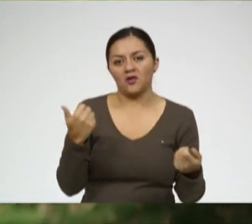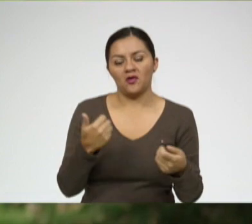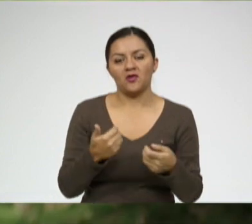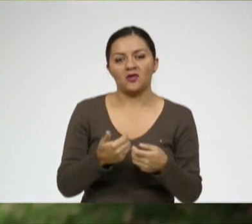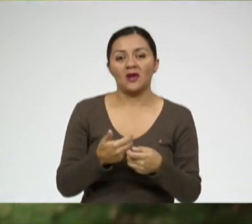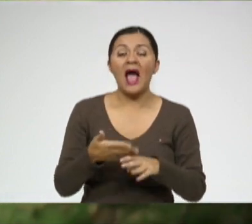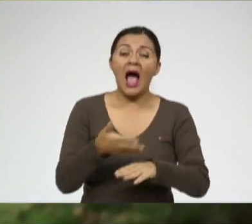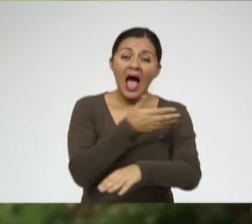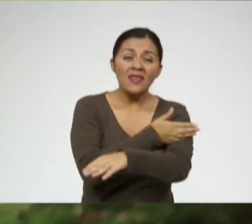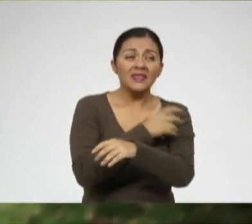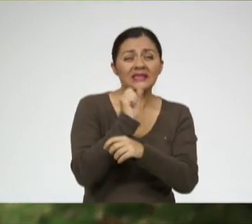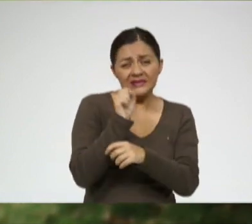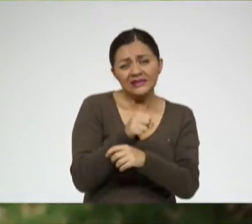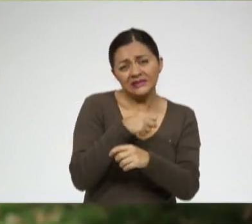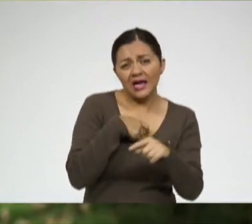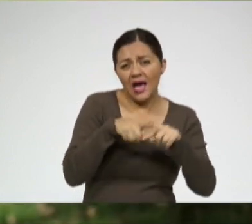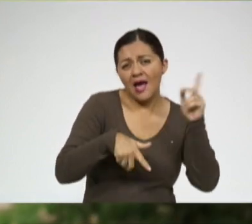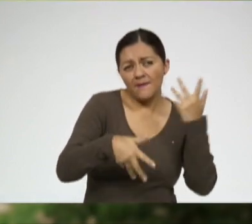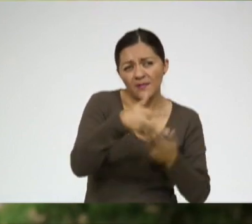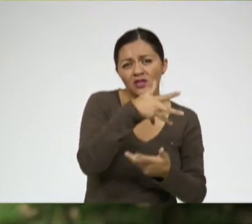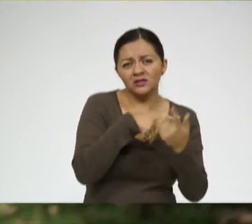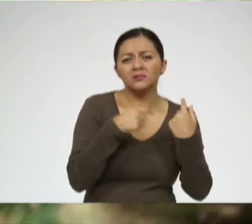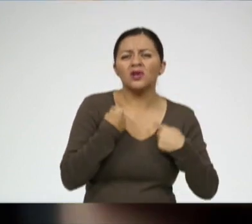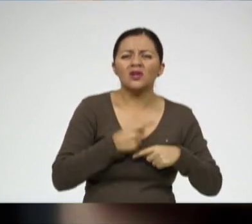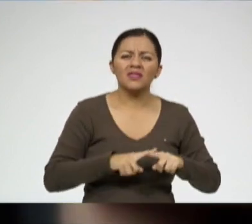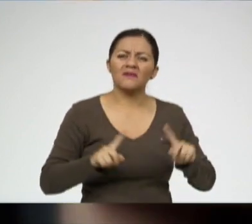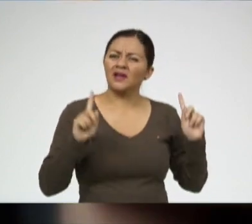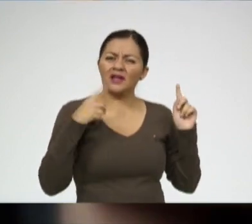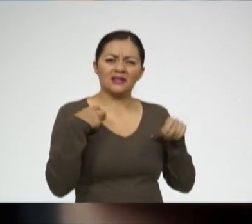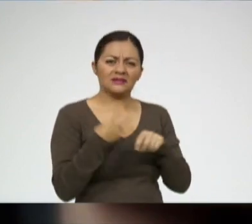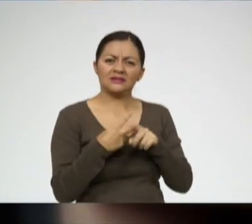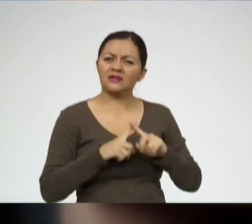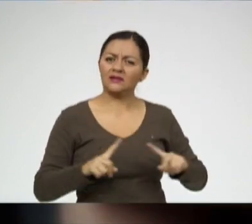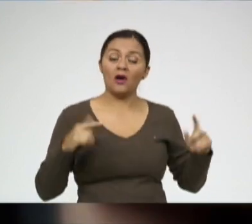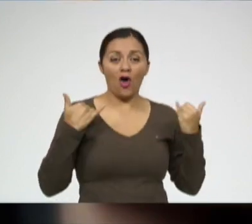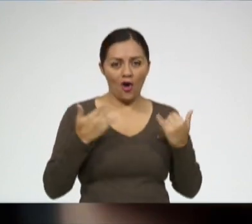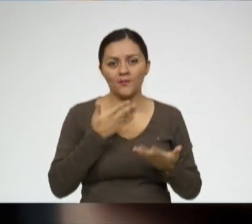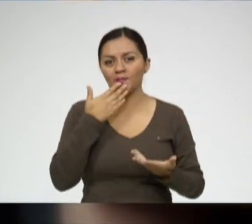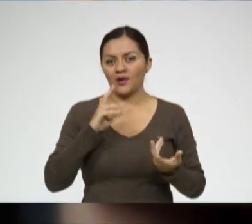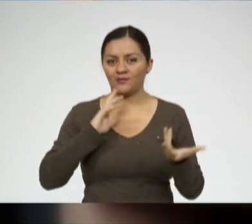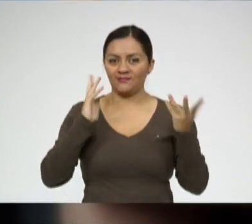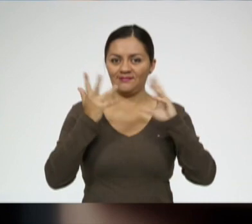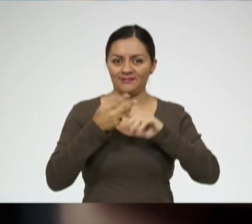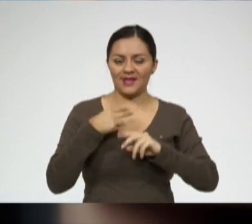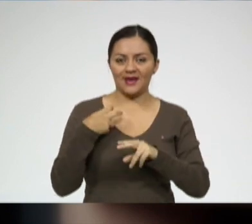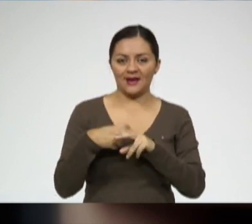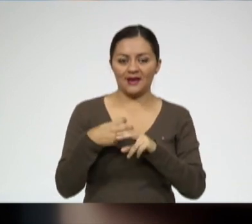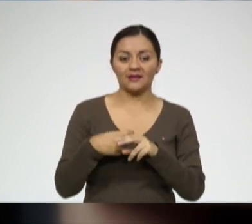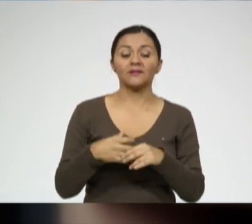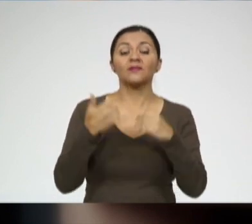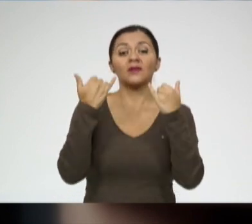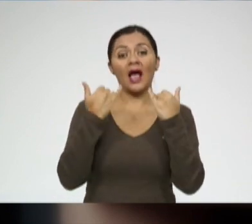No es que no lo hacía, sino que tal vez lo hacía de una forma diferente. Ahora que estoy joven puedo, si me pongo yo